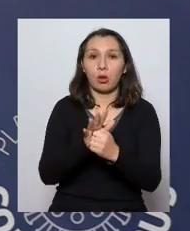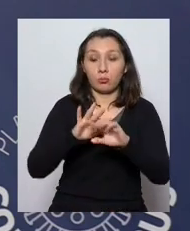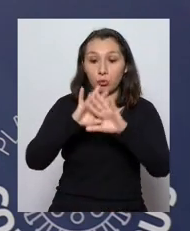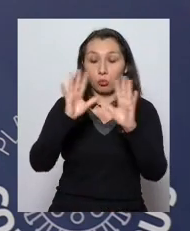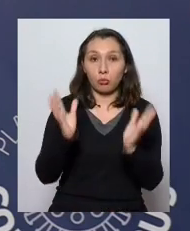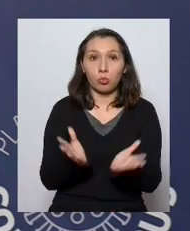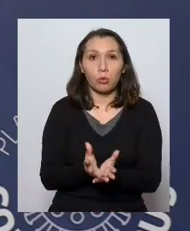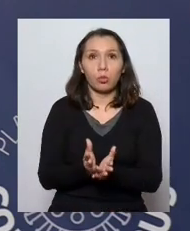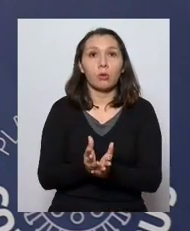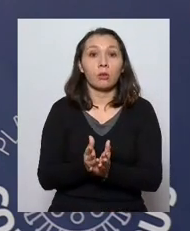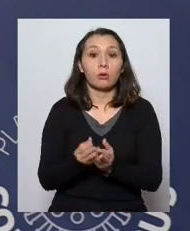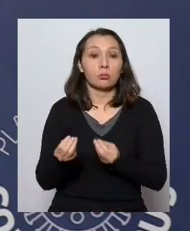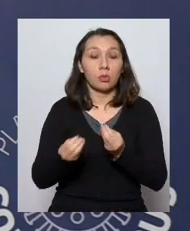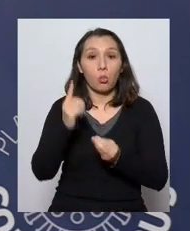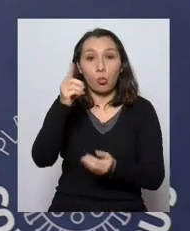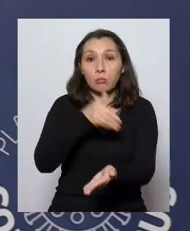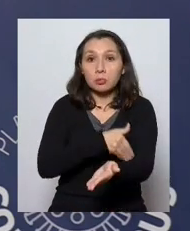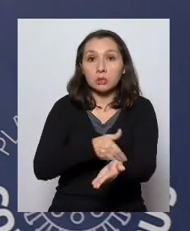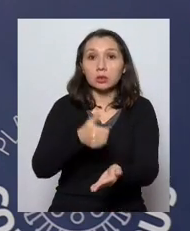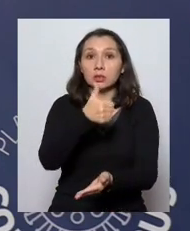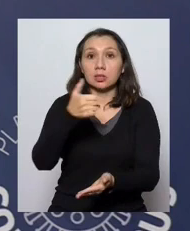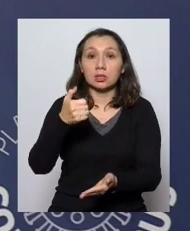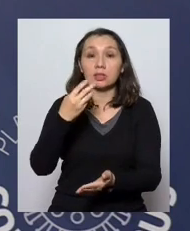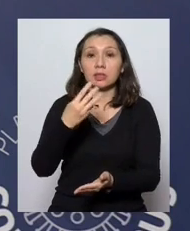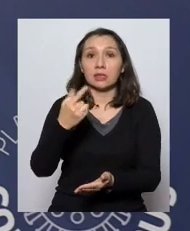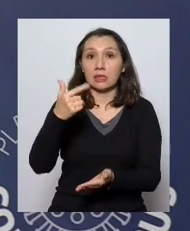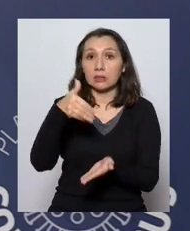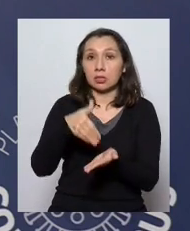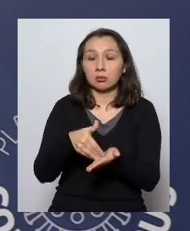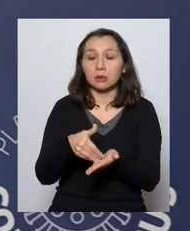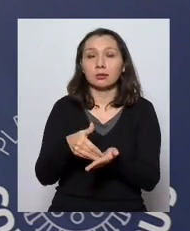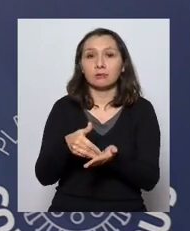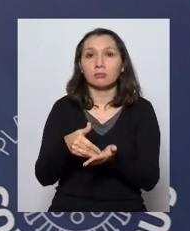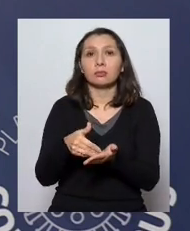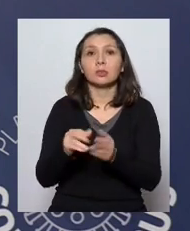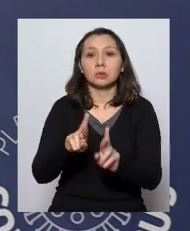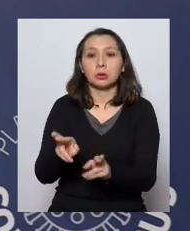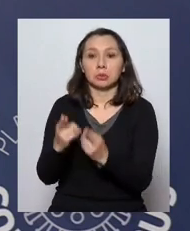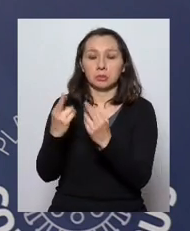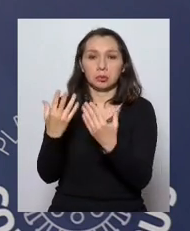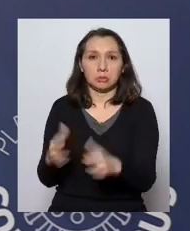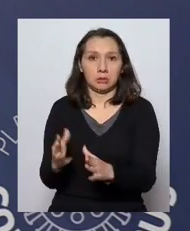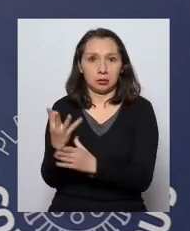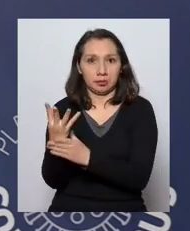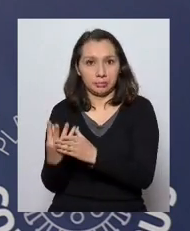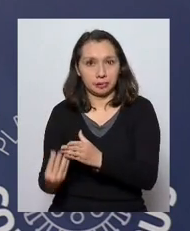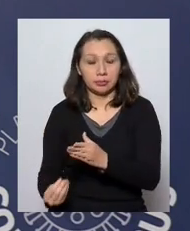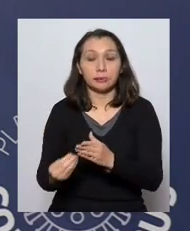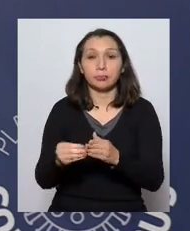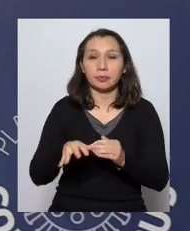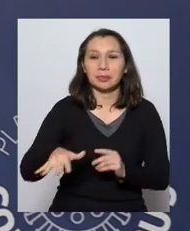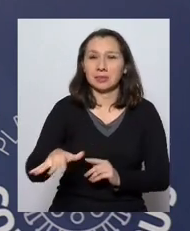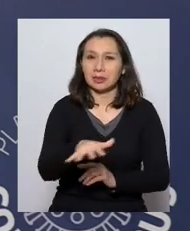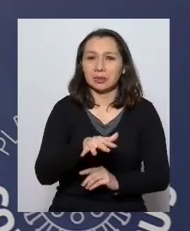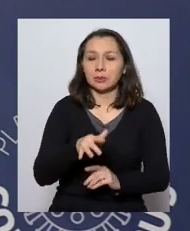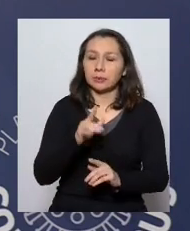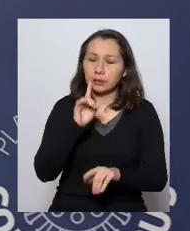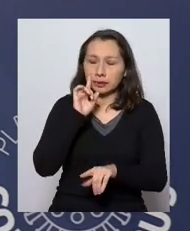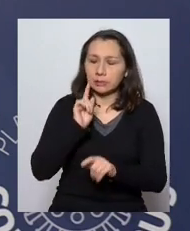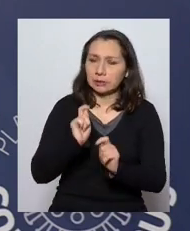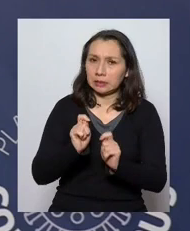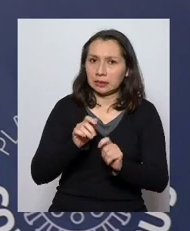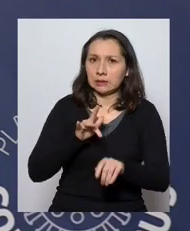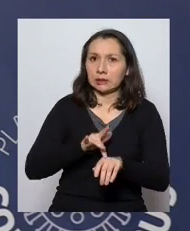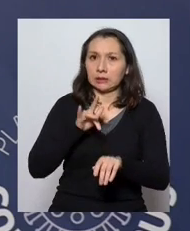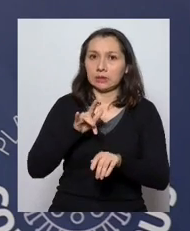mundial, de las cuales 1.637.000 se han recuperado. La situación sigue siendo crítica